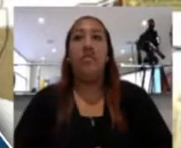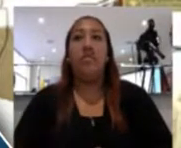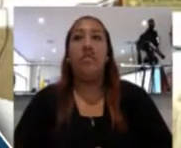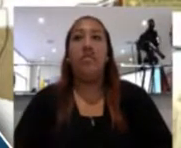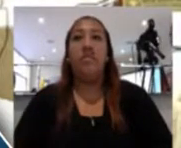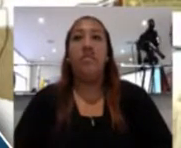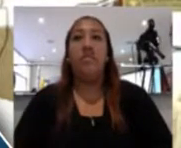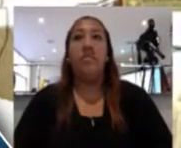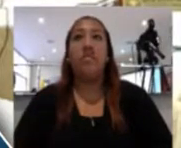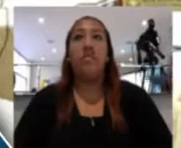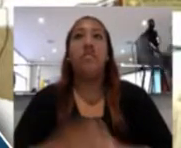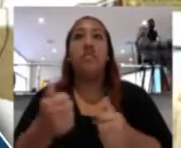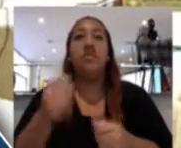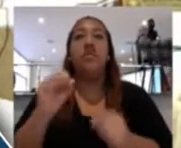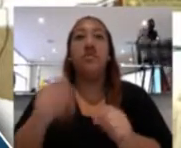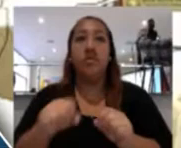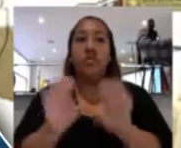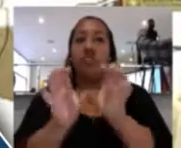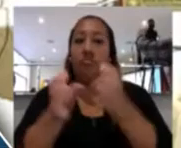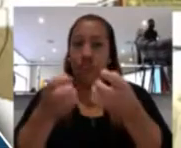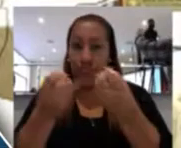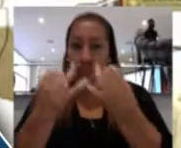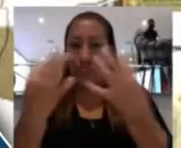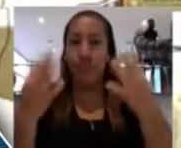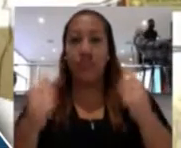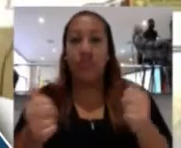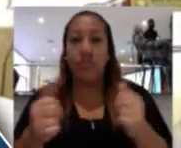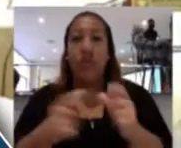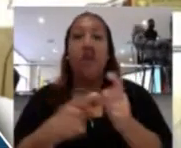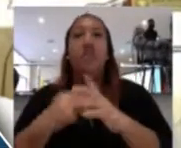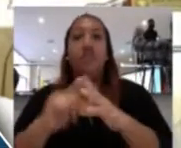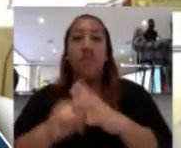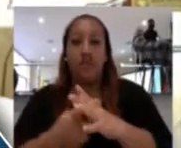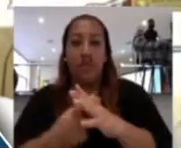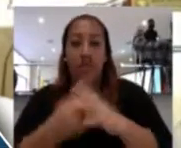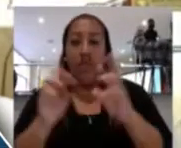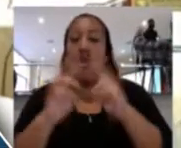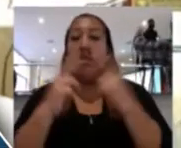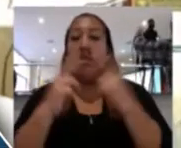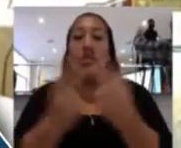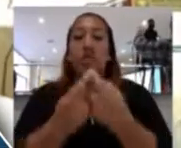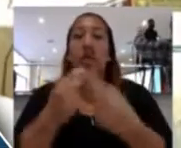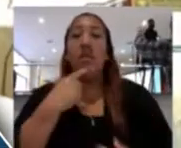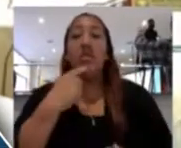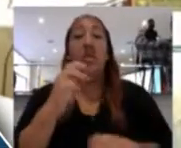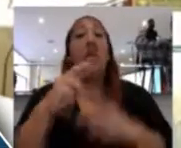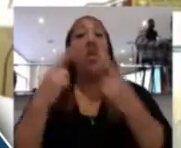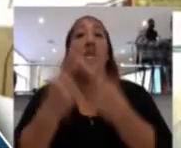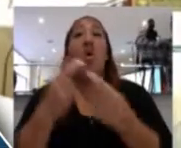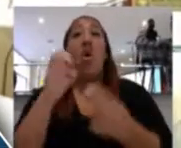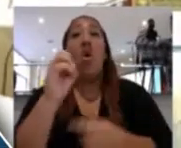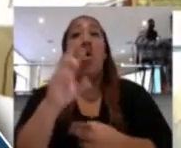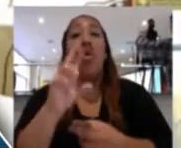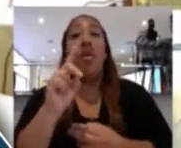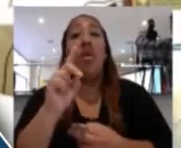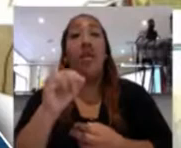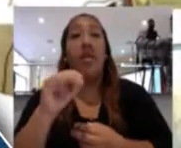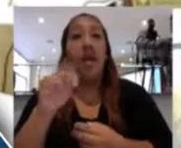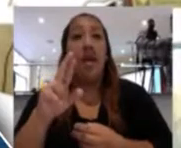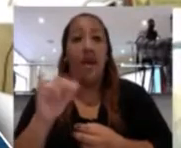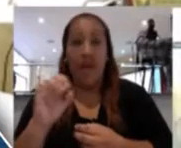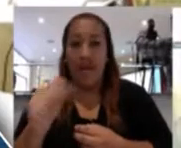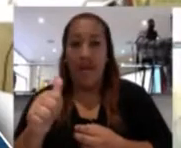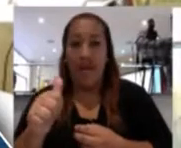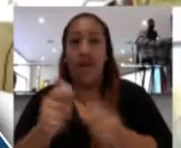Presente. Ay, coron, señor alcalde. Bien, con el coronel reglamentario damos por instalada la sesión, es una sesión ordinaria de la fecha y vamos